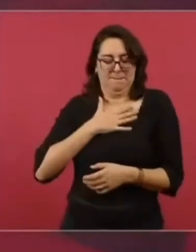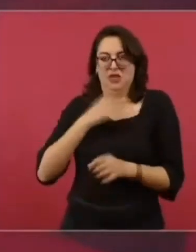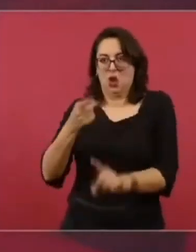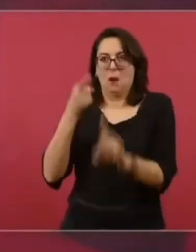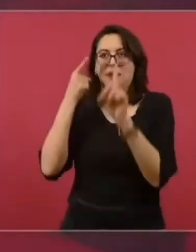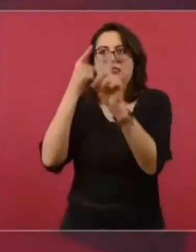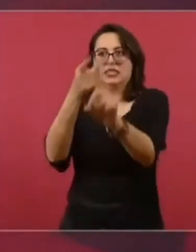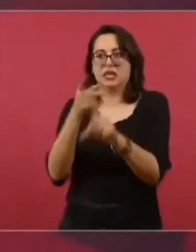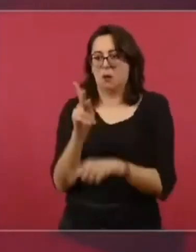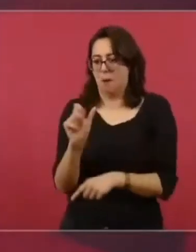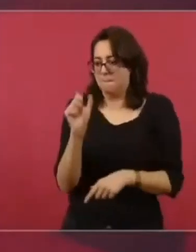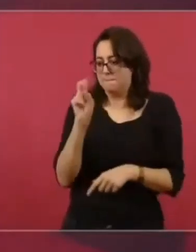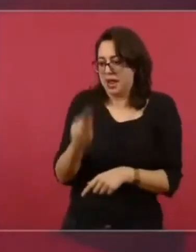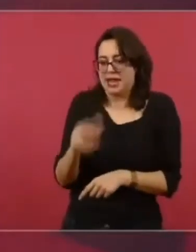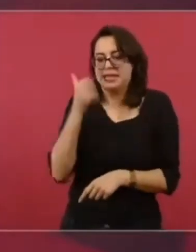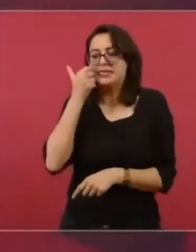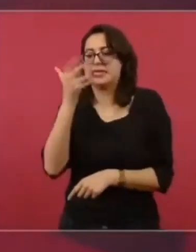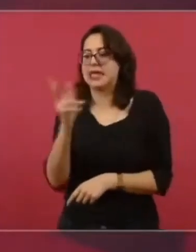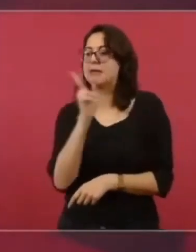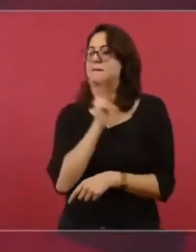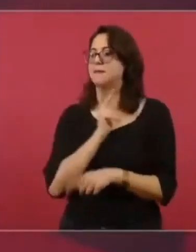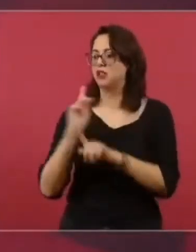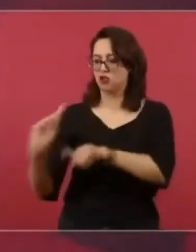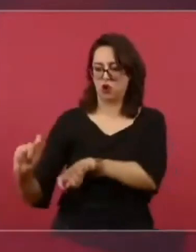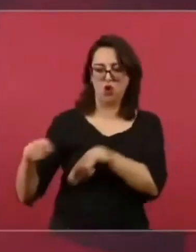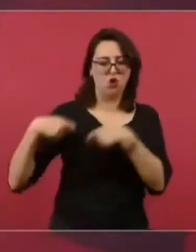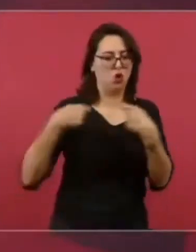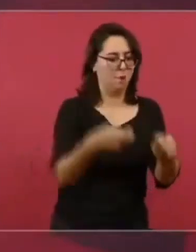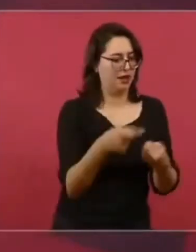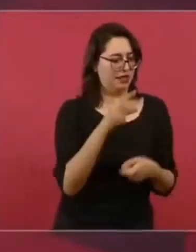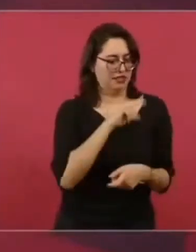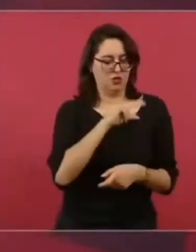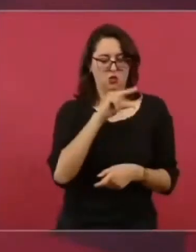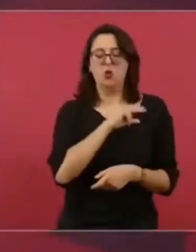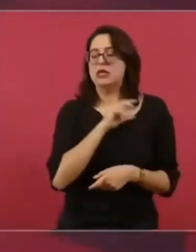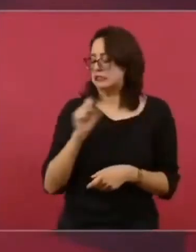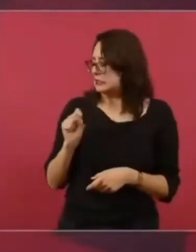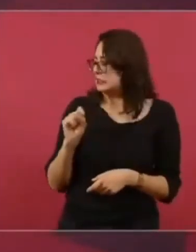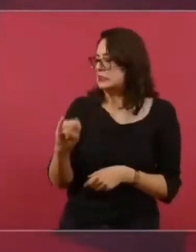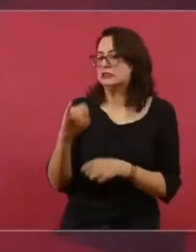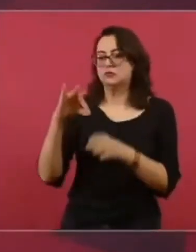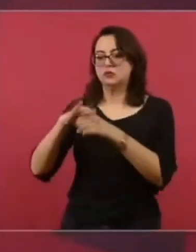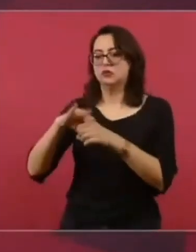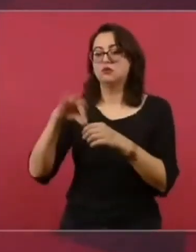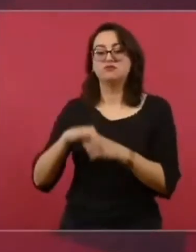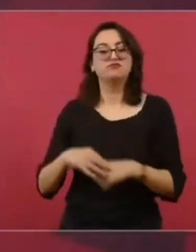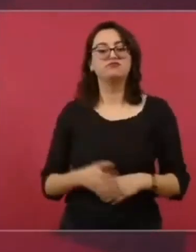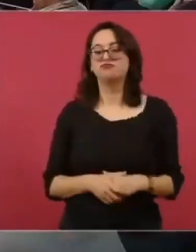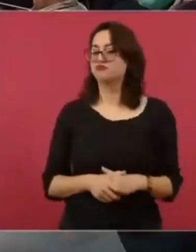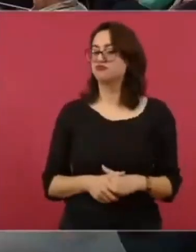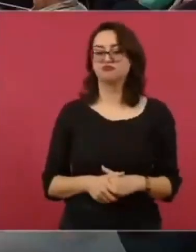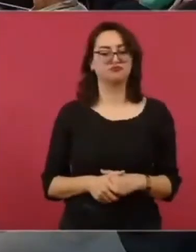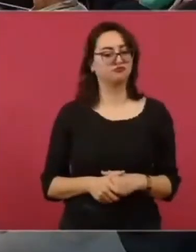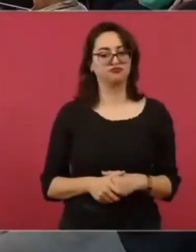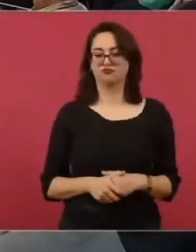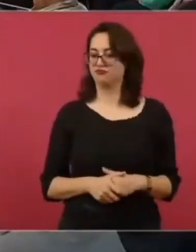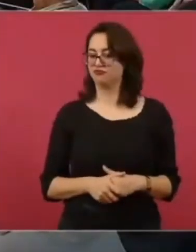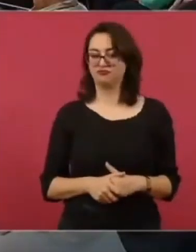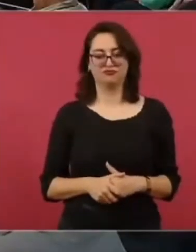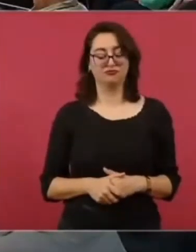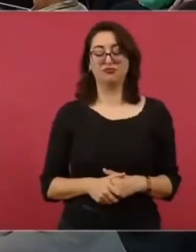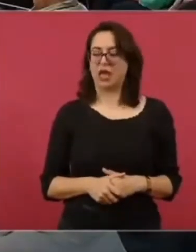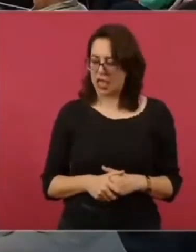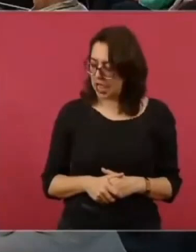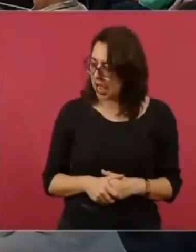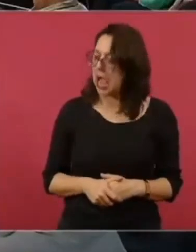Bueno, en vez de alegrarse y decir, sí, vámonos, no, dijeron, sí, sí, sí, sí, está muy bien,